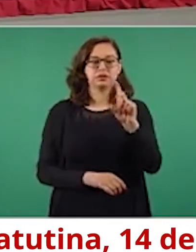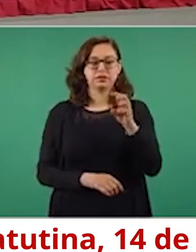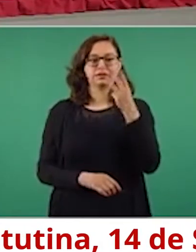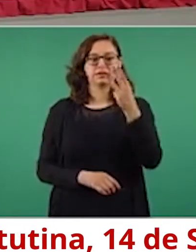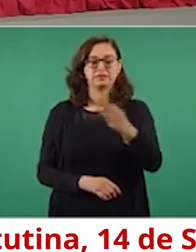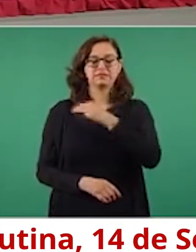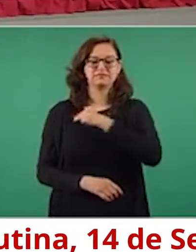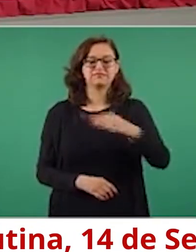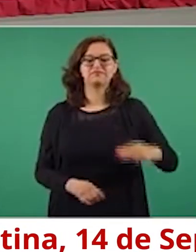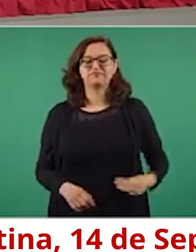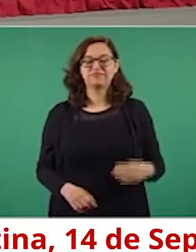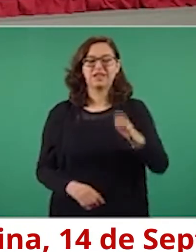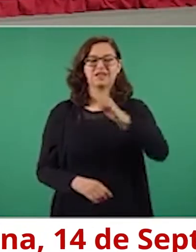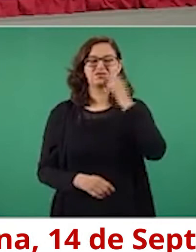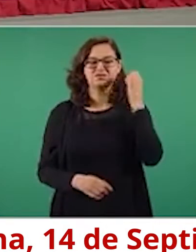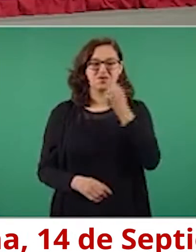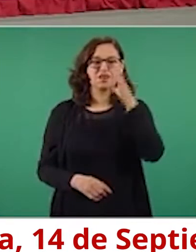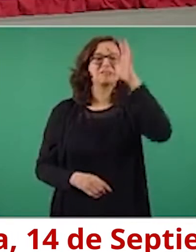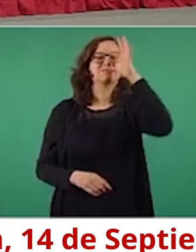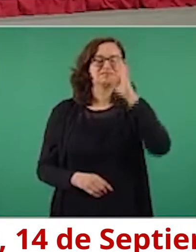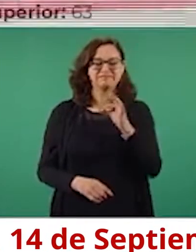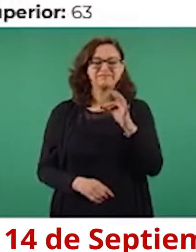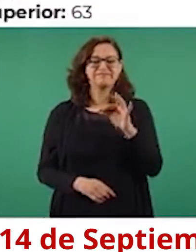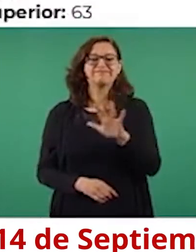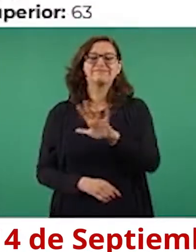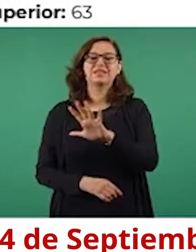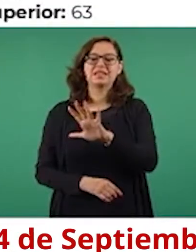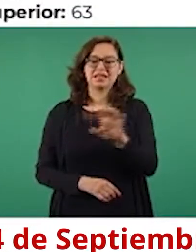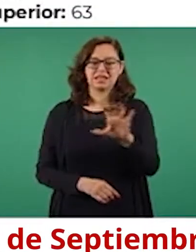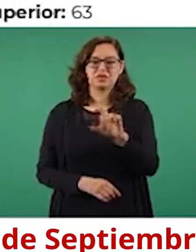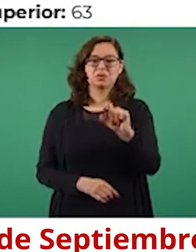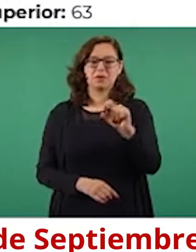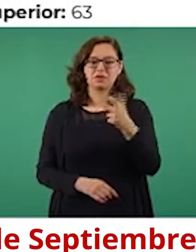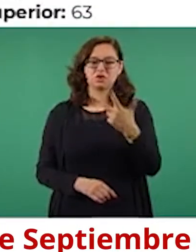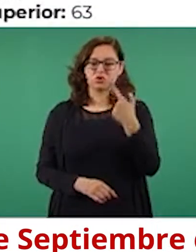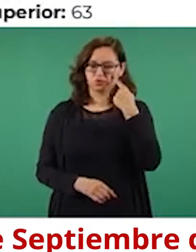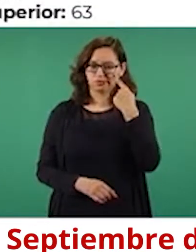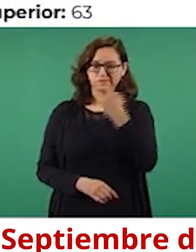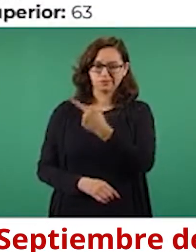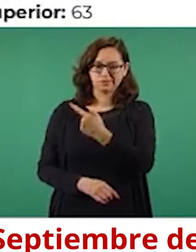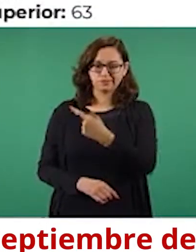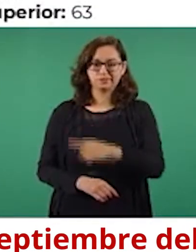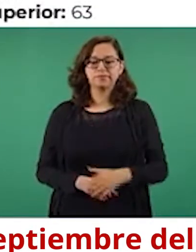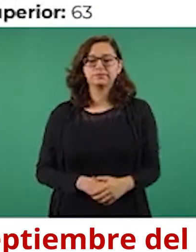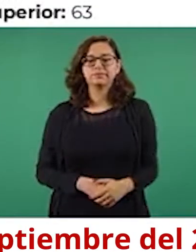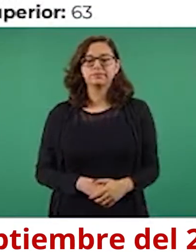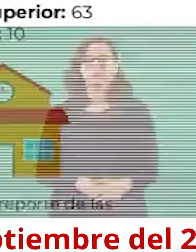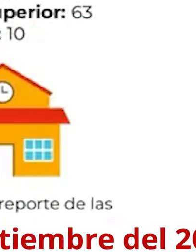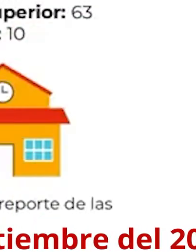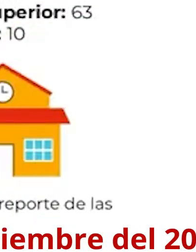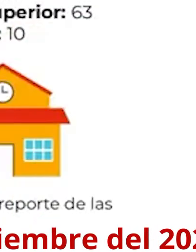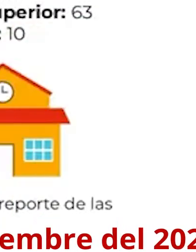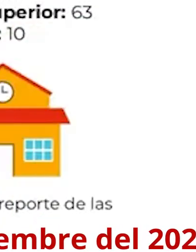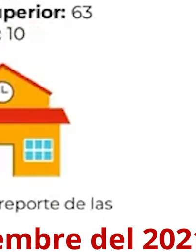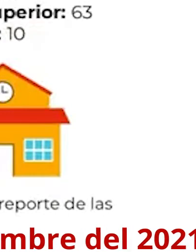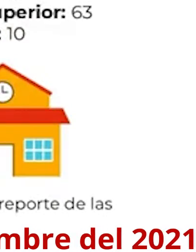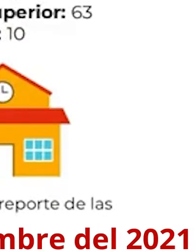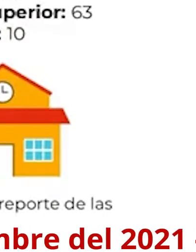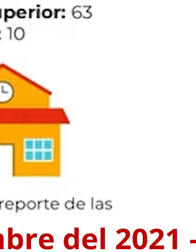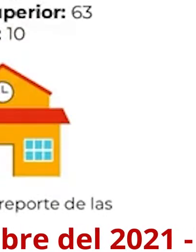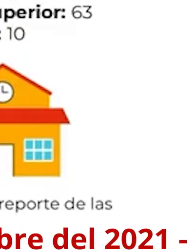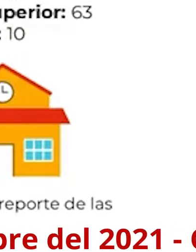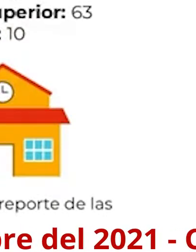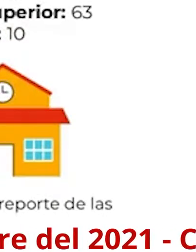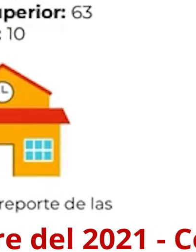son 528, ahí sí aumentó, ahorita es pesante por lo que ha sucedido lamentablemente en